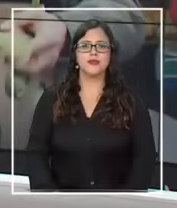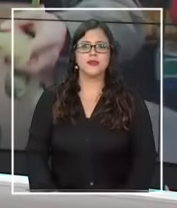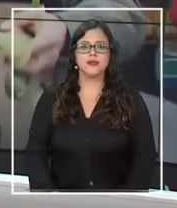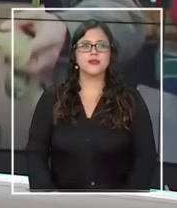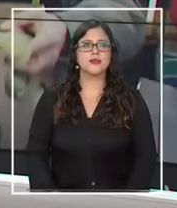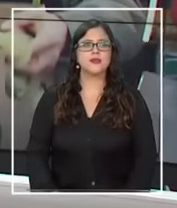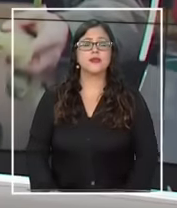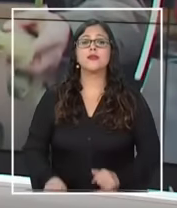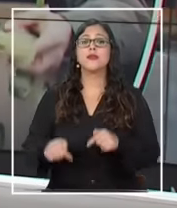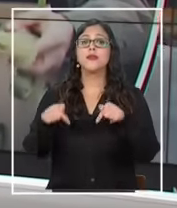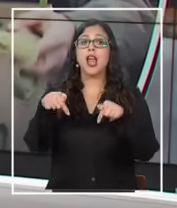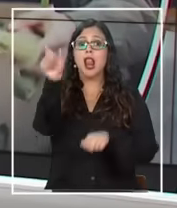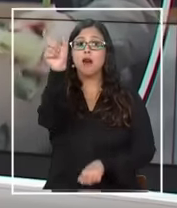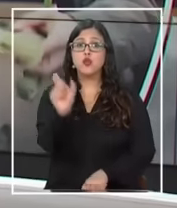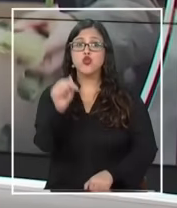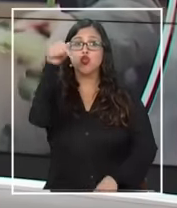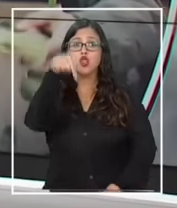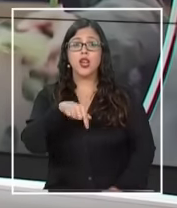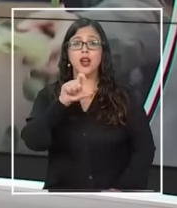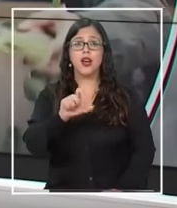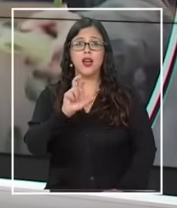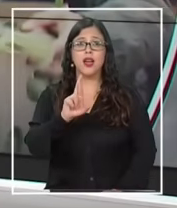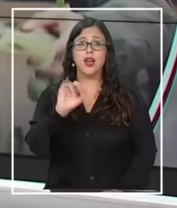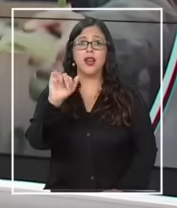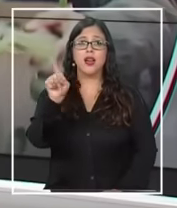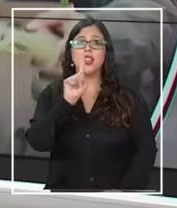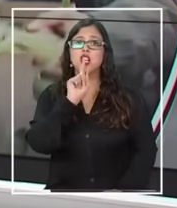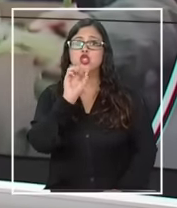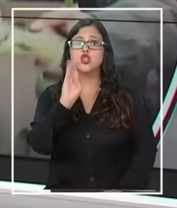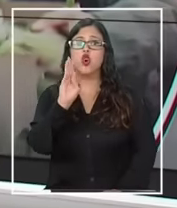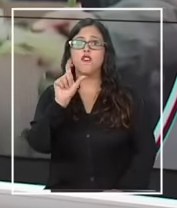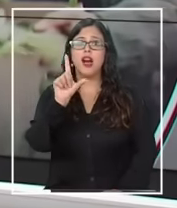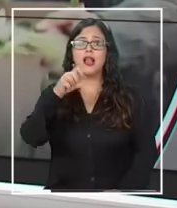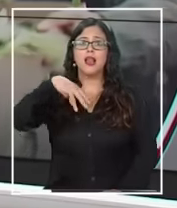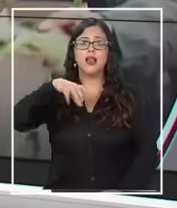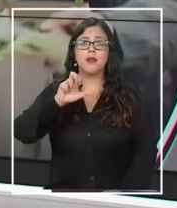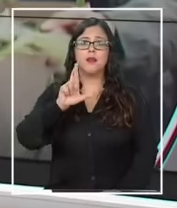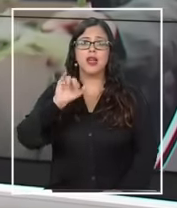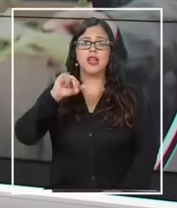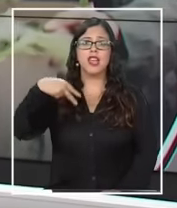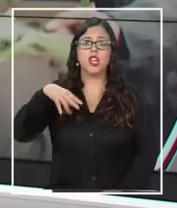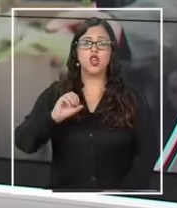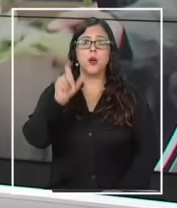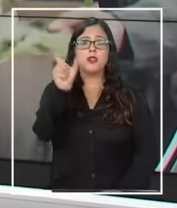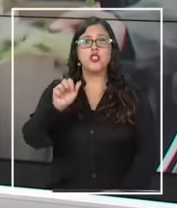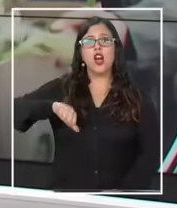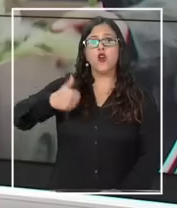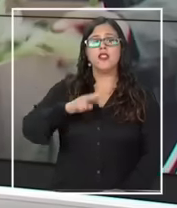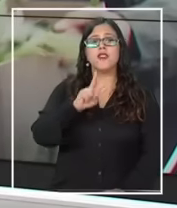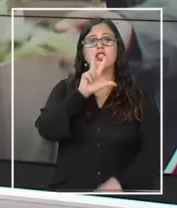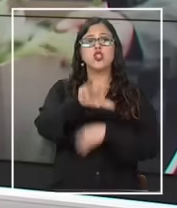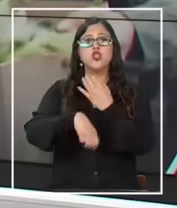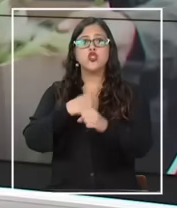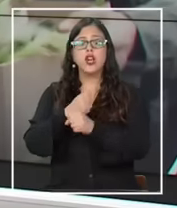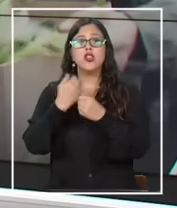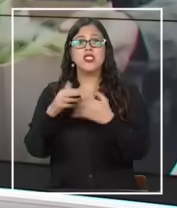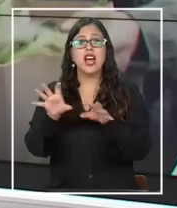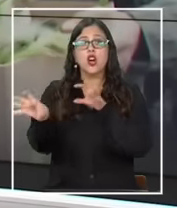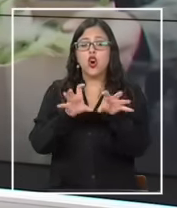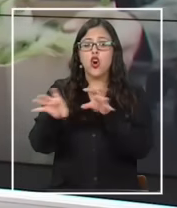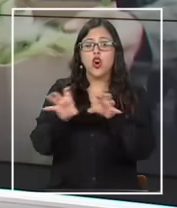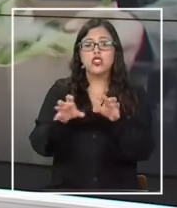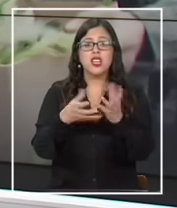el habitante de hoy es Cristóbal Meriño es un joven de 28 años que a través del rescate de residuos